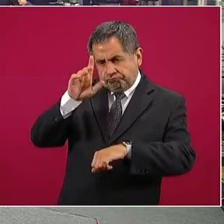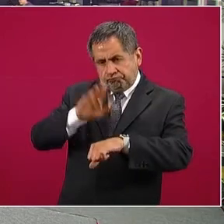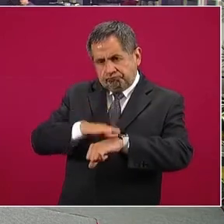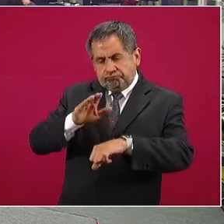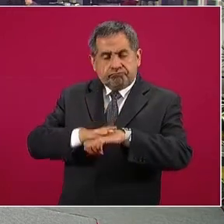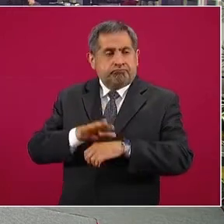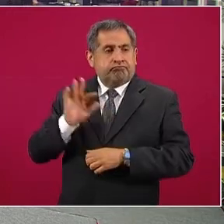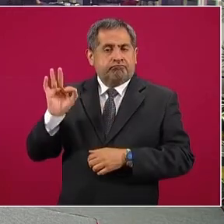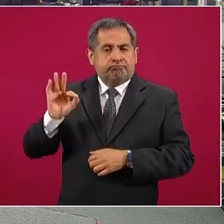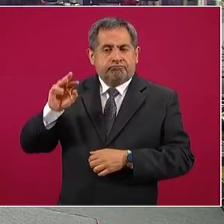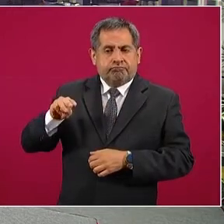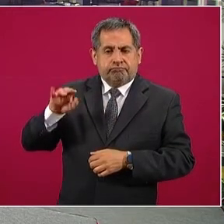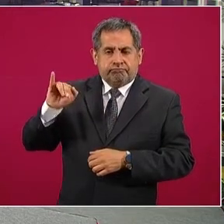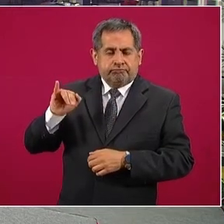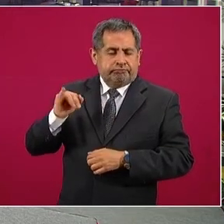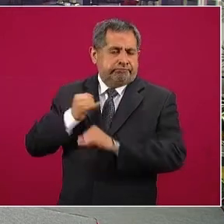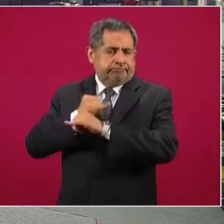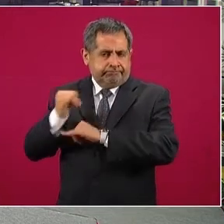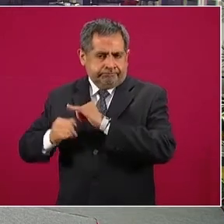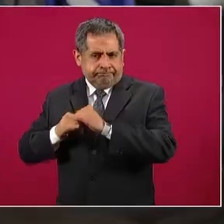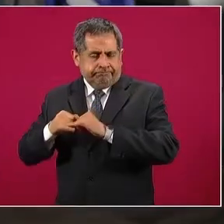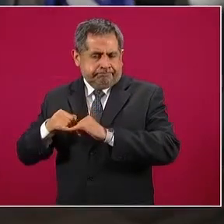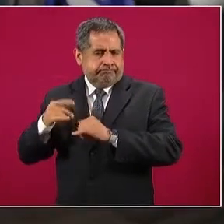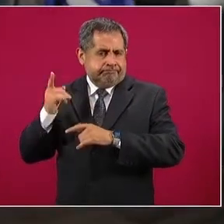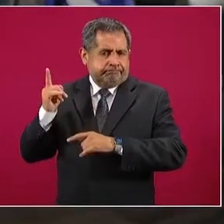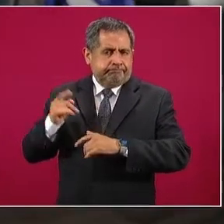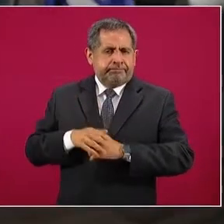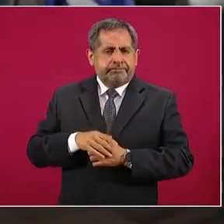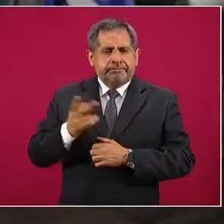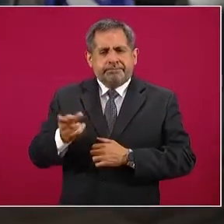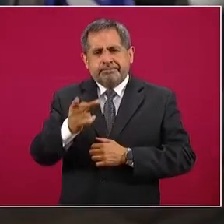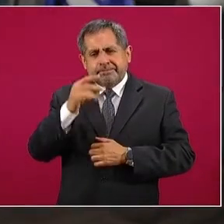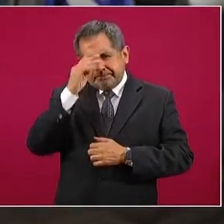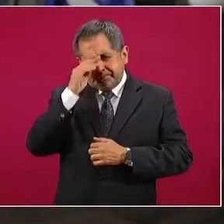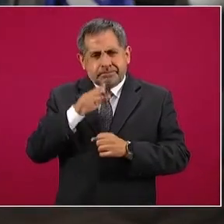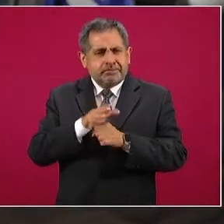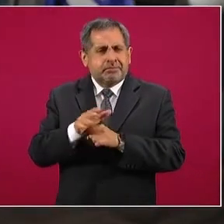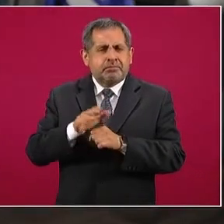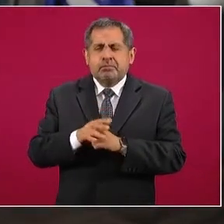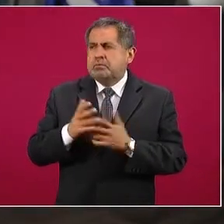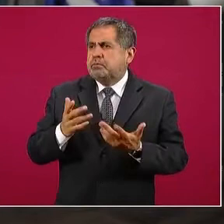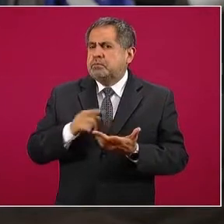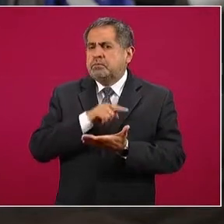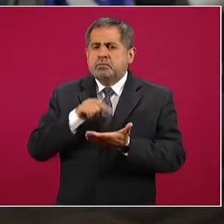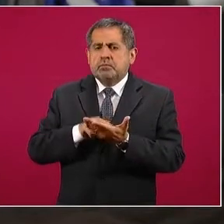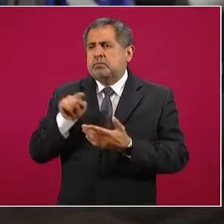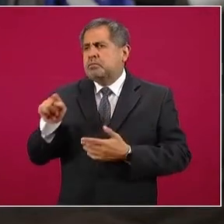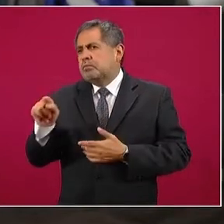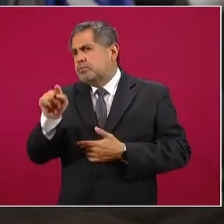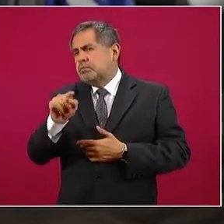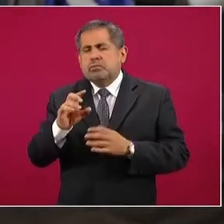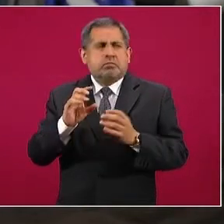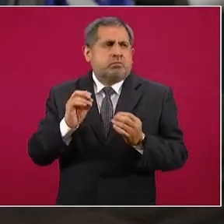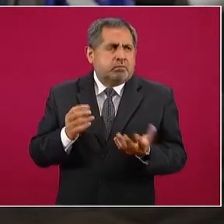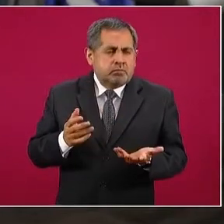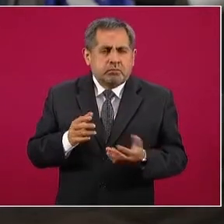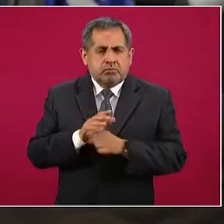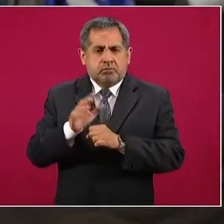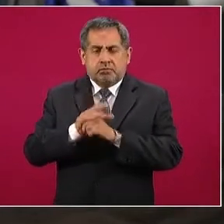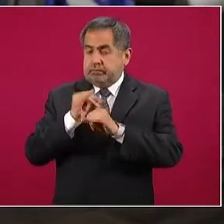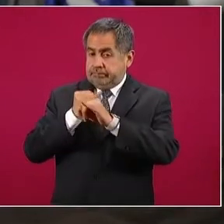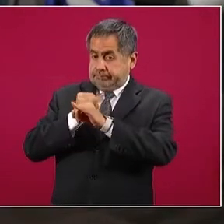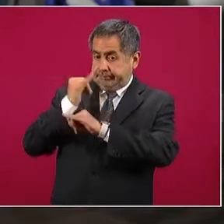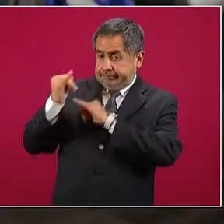el Fondo Monetario Internacional. Mi pregunta sería, ¿qué instancia u organismo de Corte